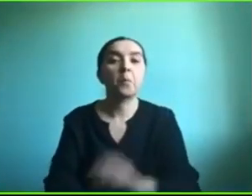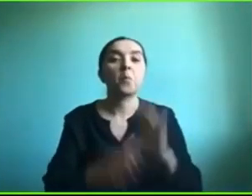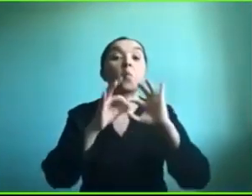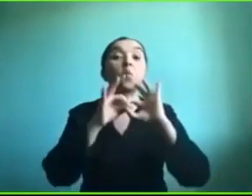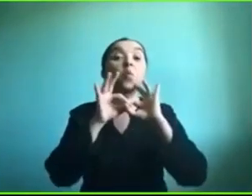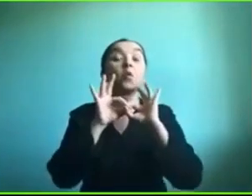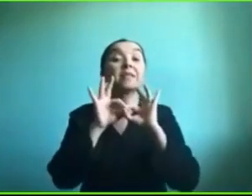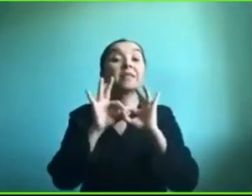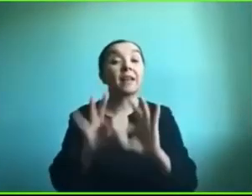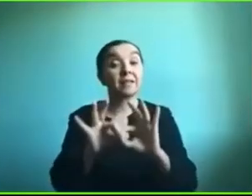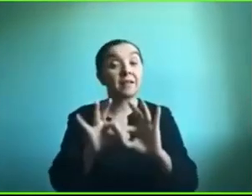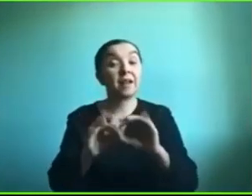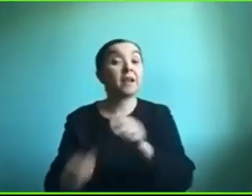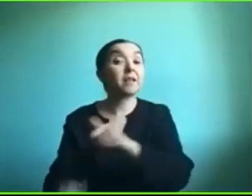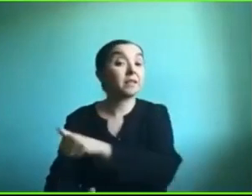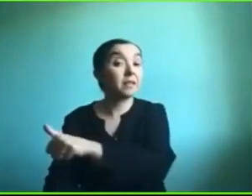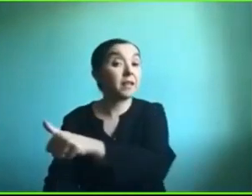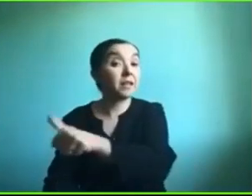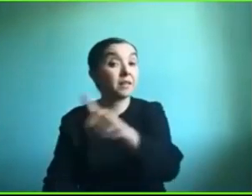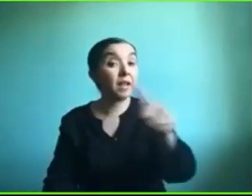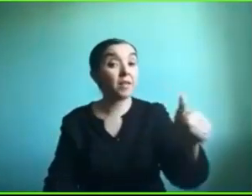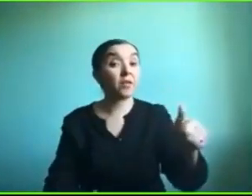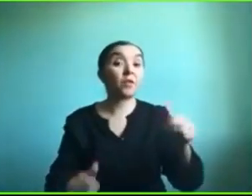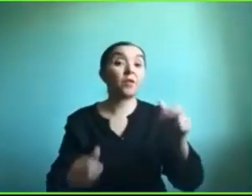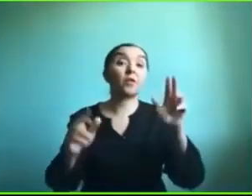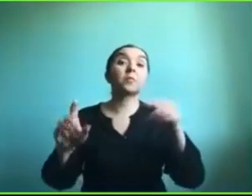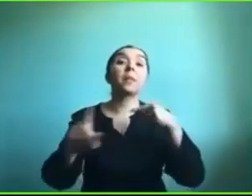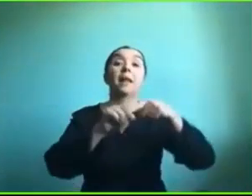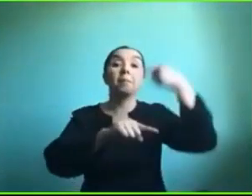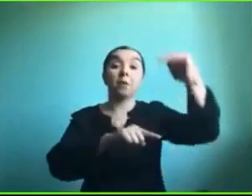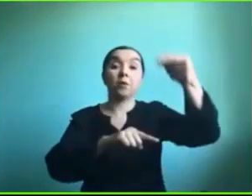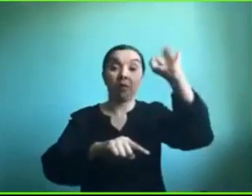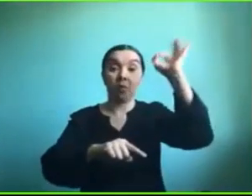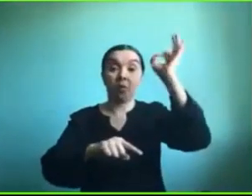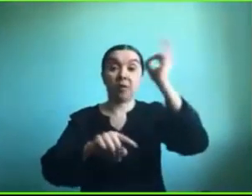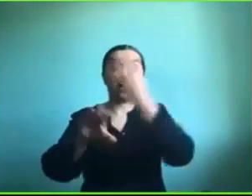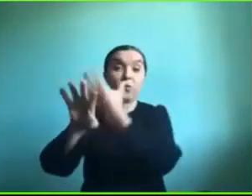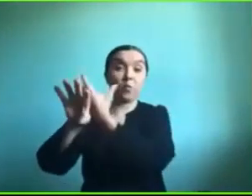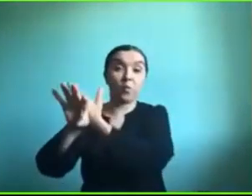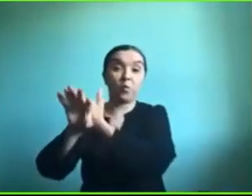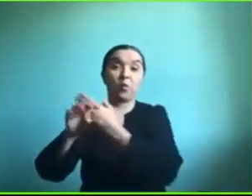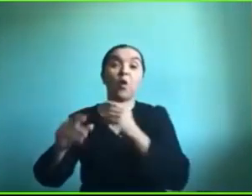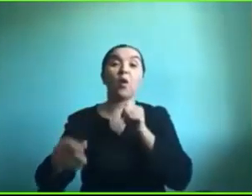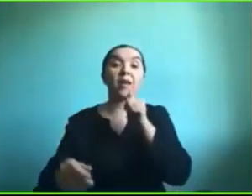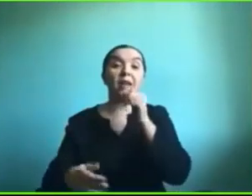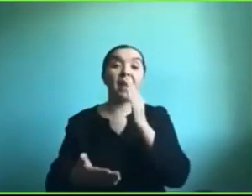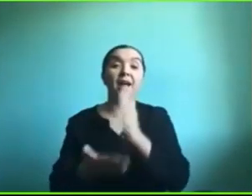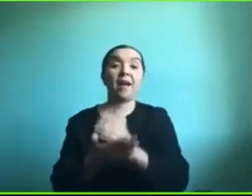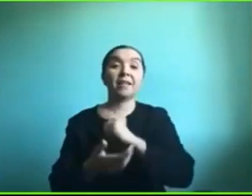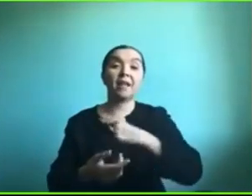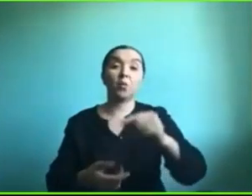esperamos bailar para el próximo webinar sí hasta luego chao